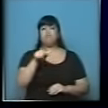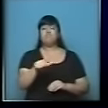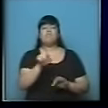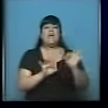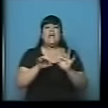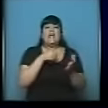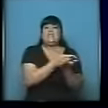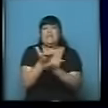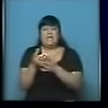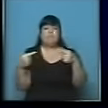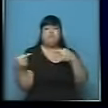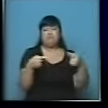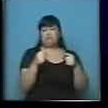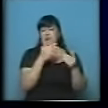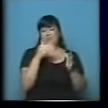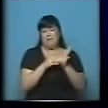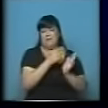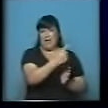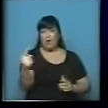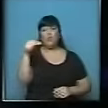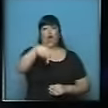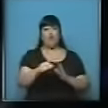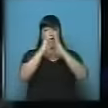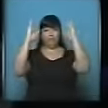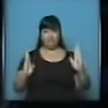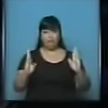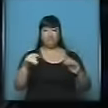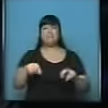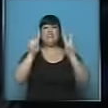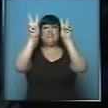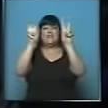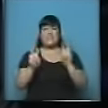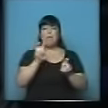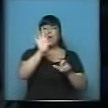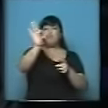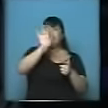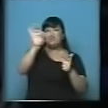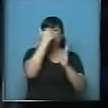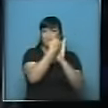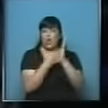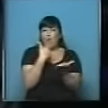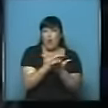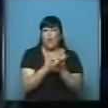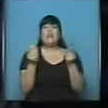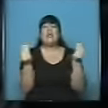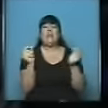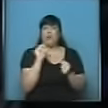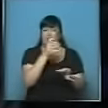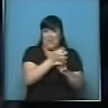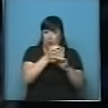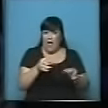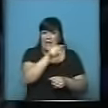estrategia de debate. Para este bloque, los temas que han sido propuestos son calidad educativa,